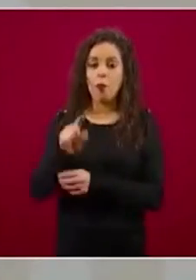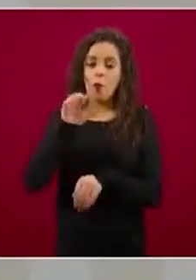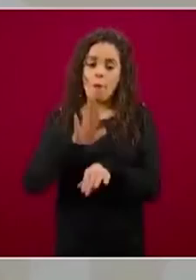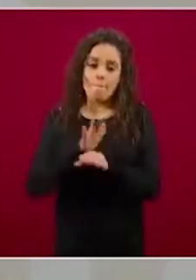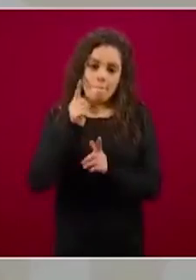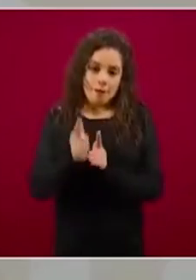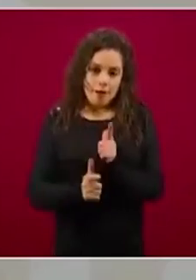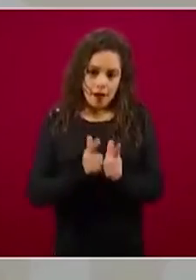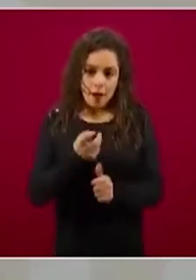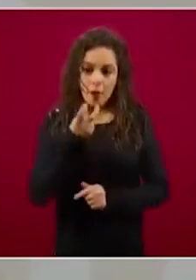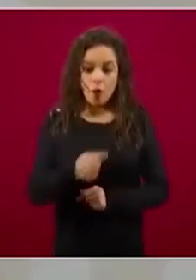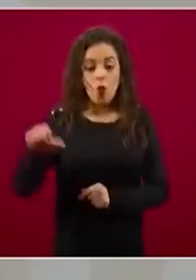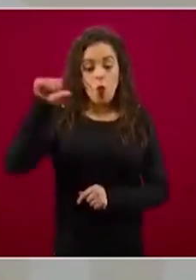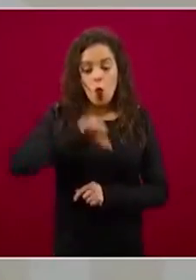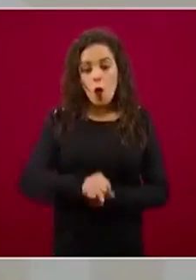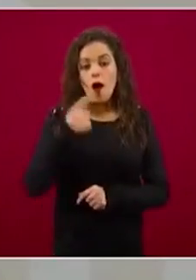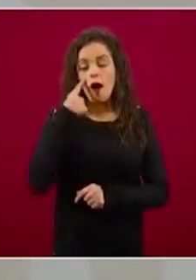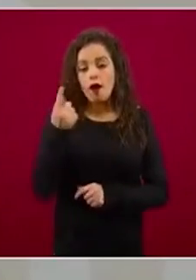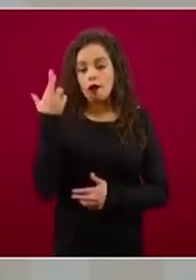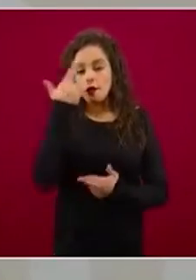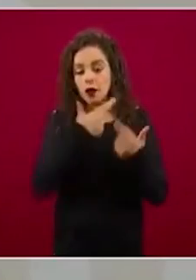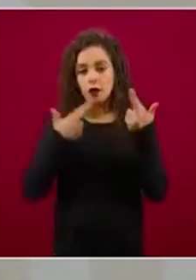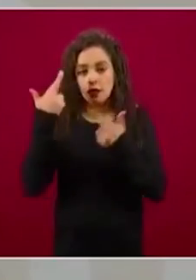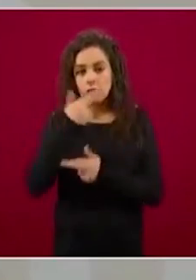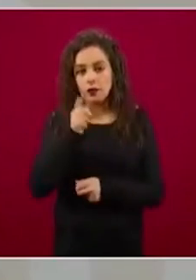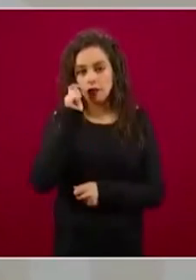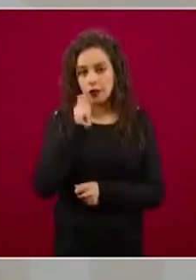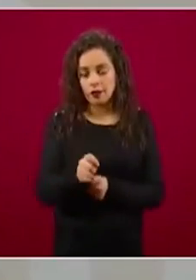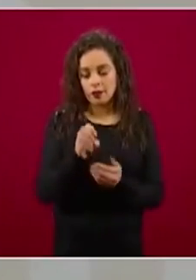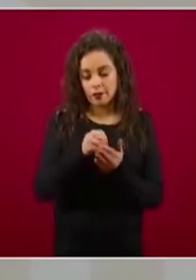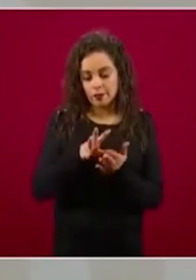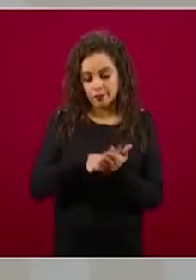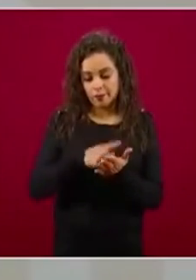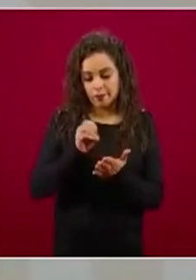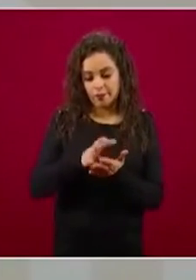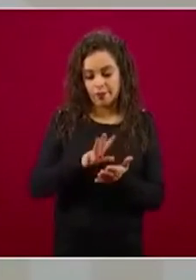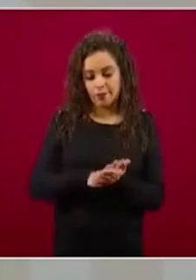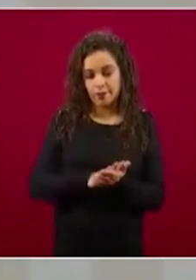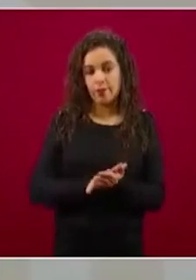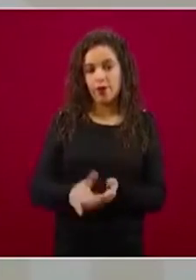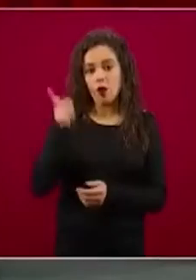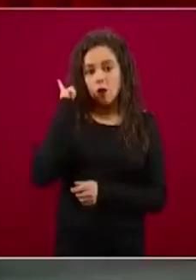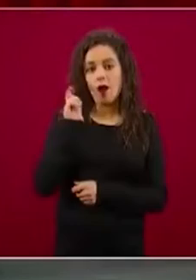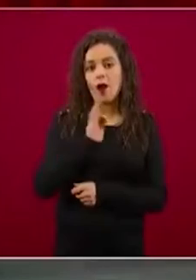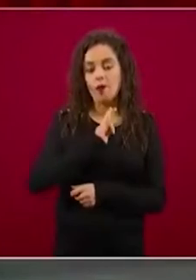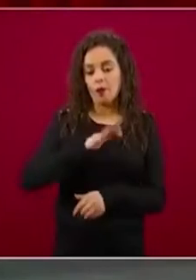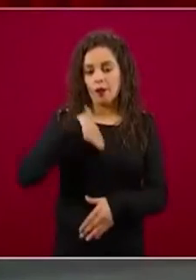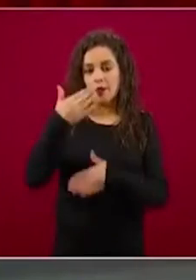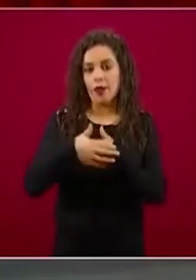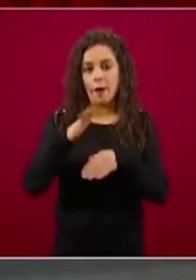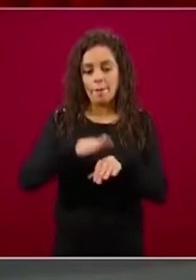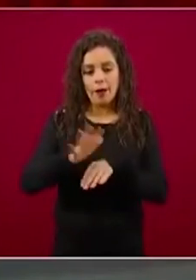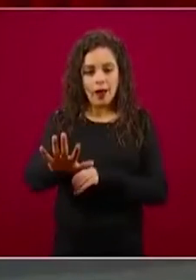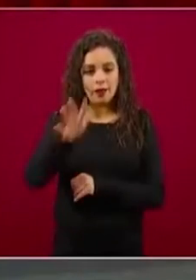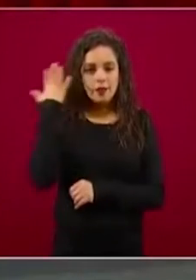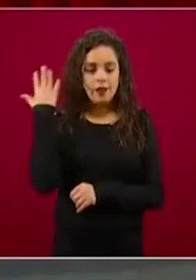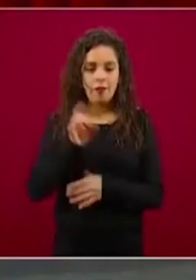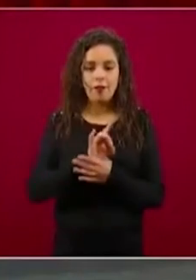cifras y esperamos tener una distribución más rápida. Estamos